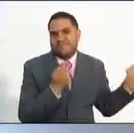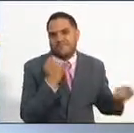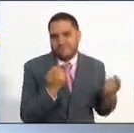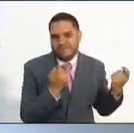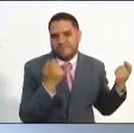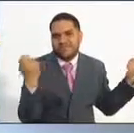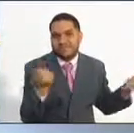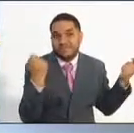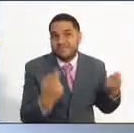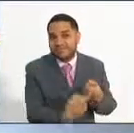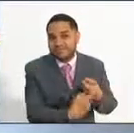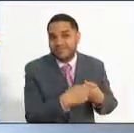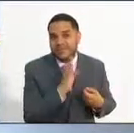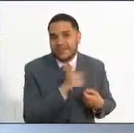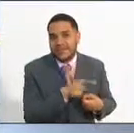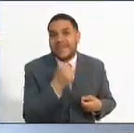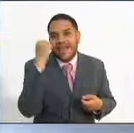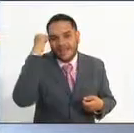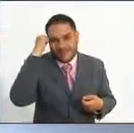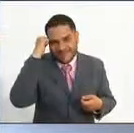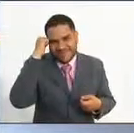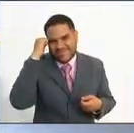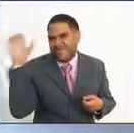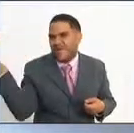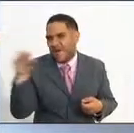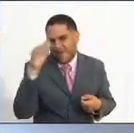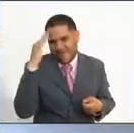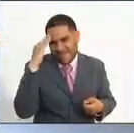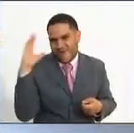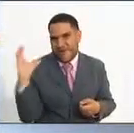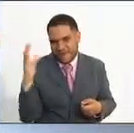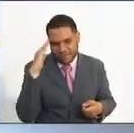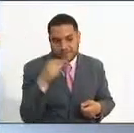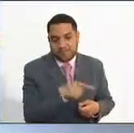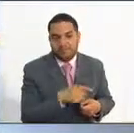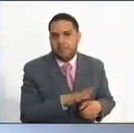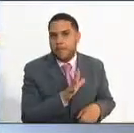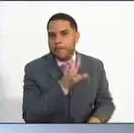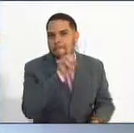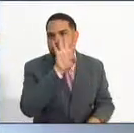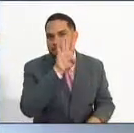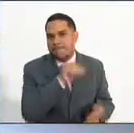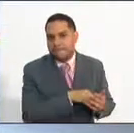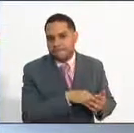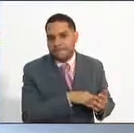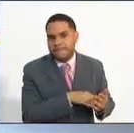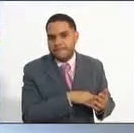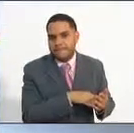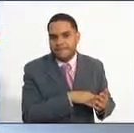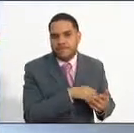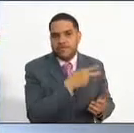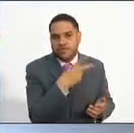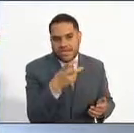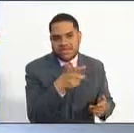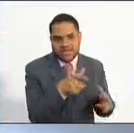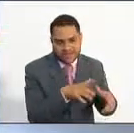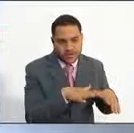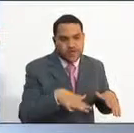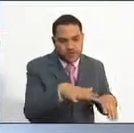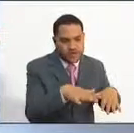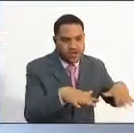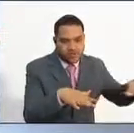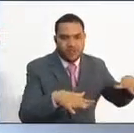la convocatoria para docentes, inicialmente pensada para más de 24 mil 200 plazas, pero en este momento con los